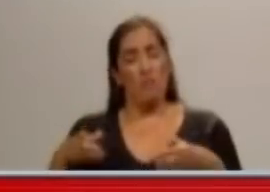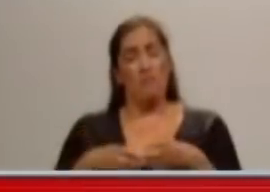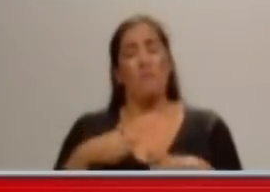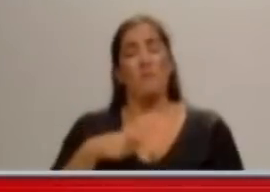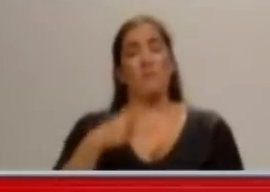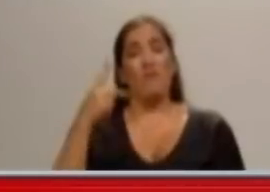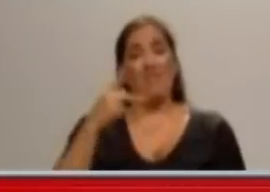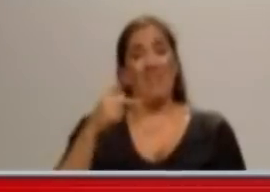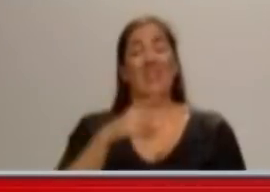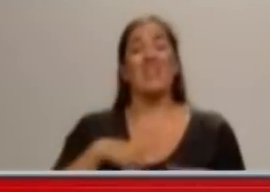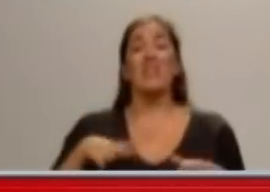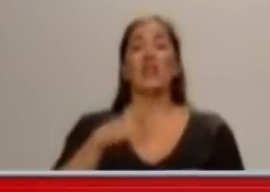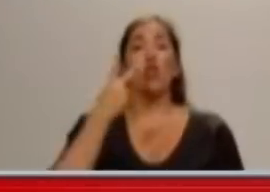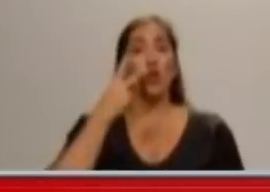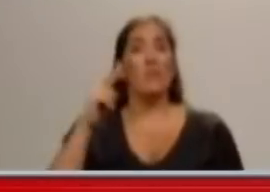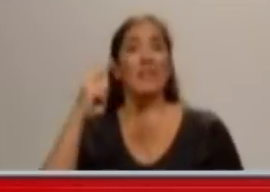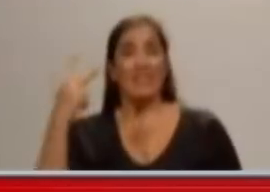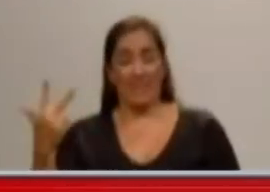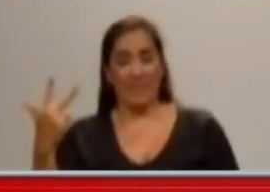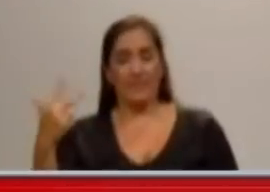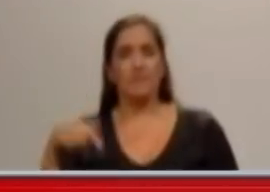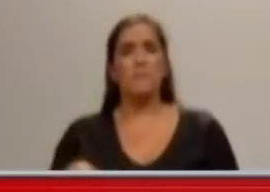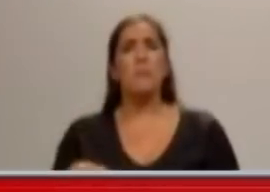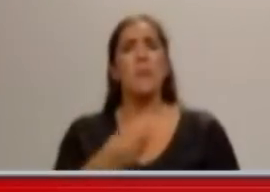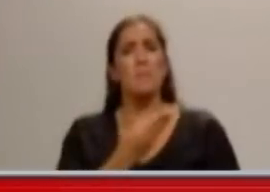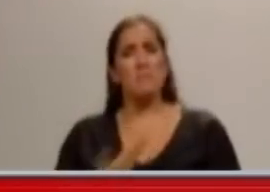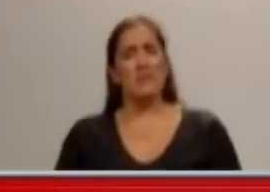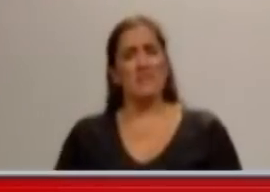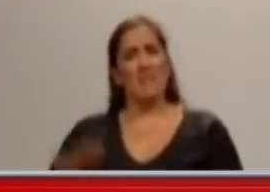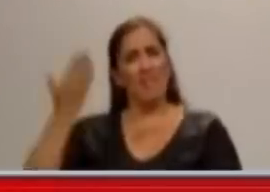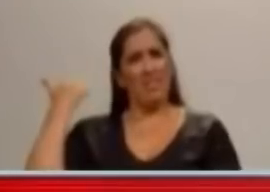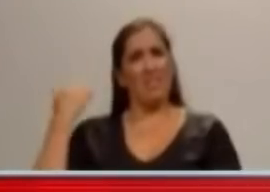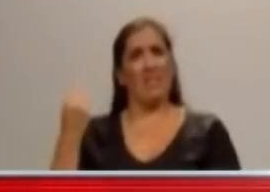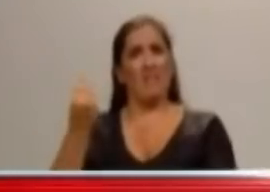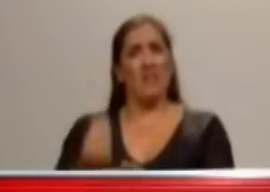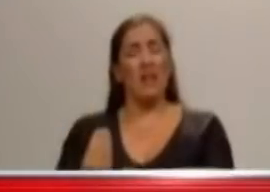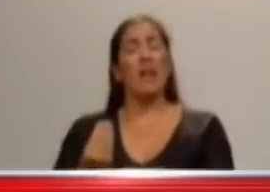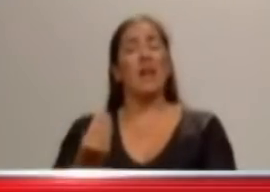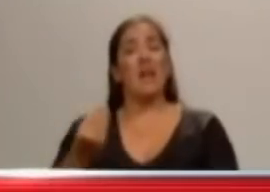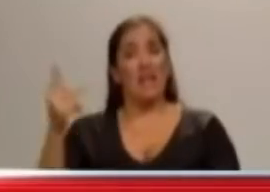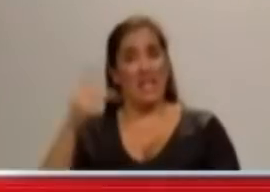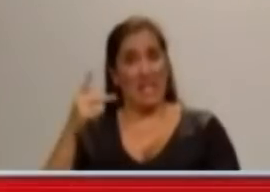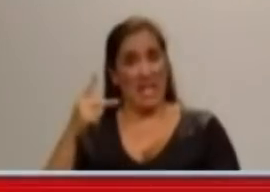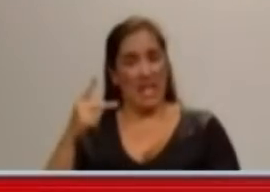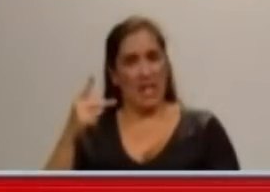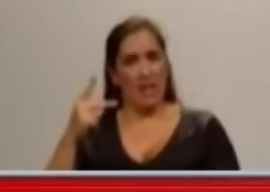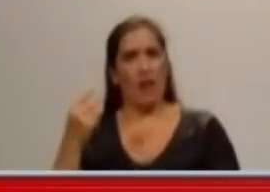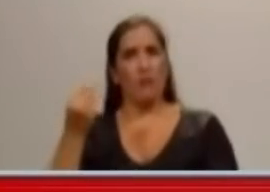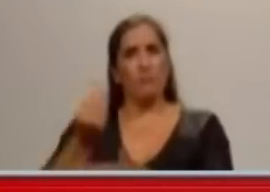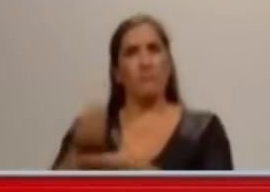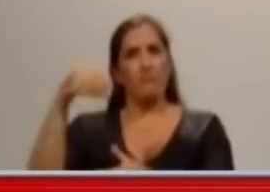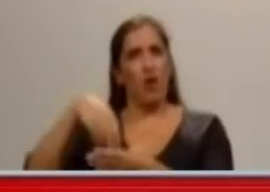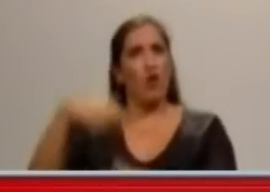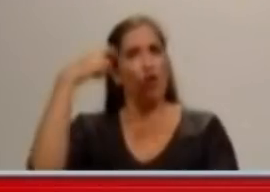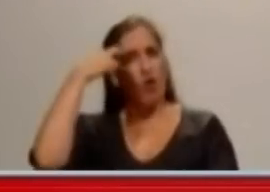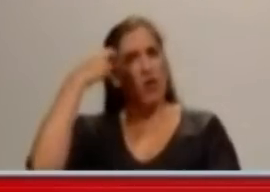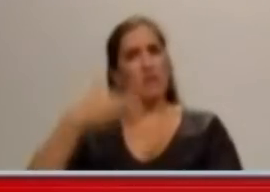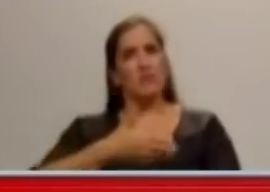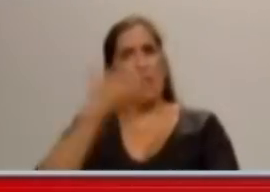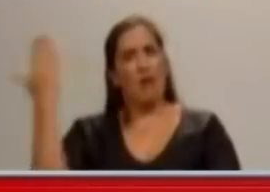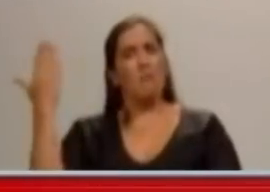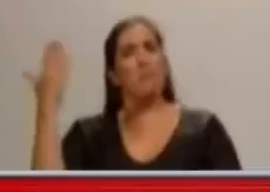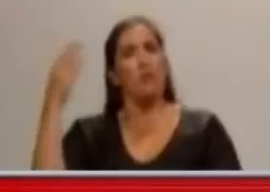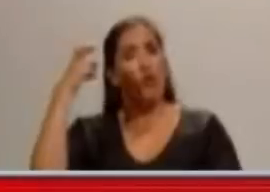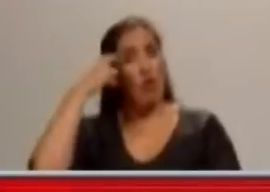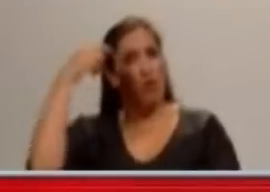quienes aparecieron para criticar fuertemente a Nisman, ¿no? El titular de la